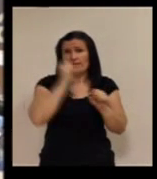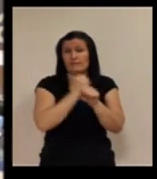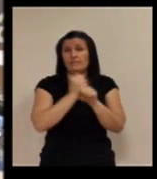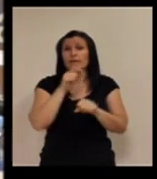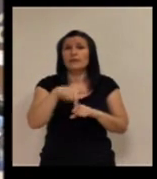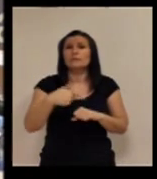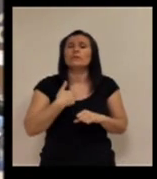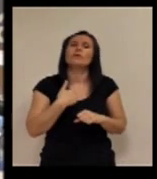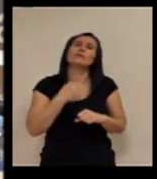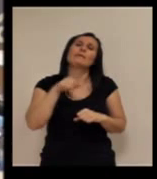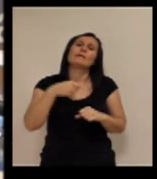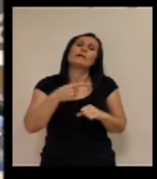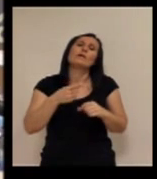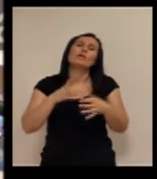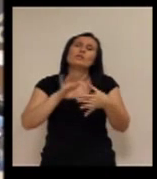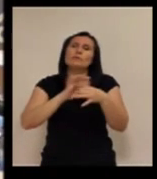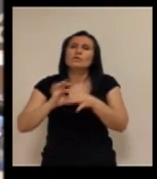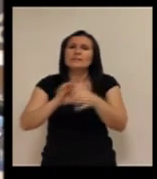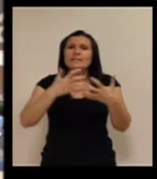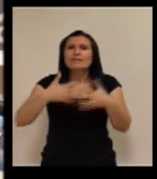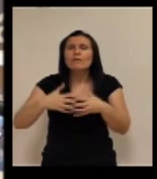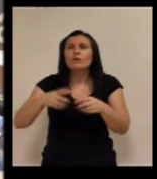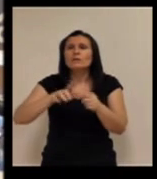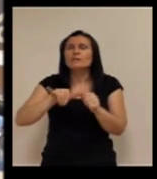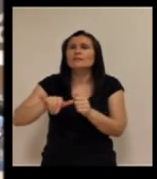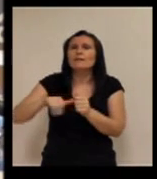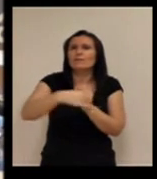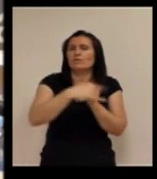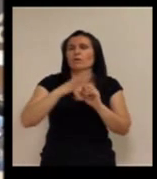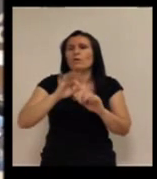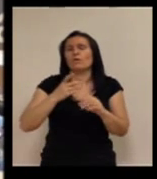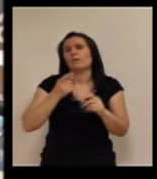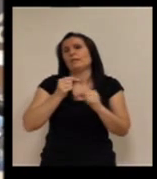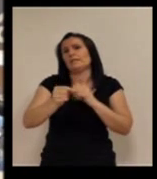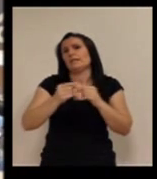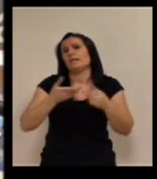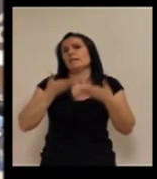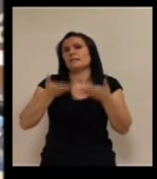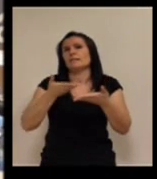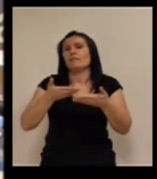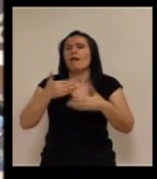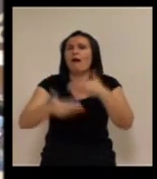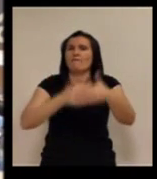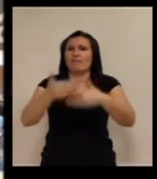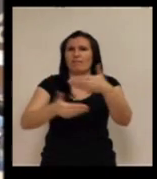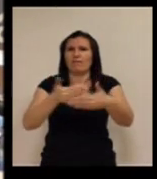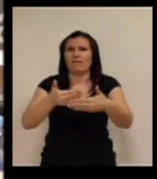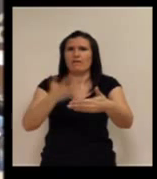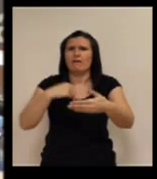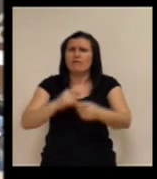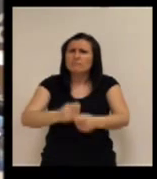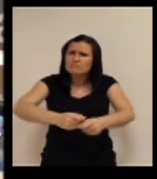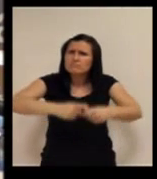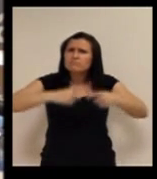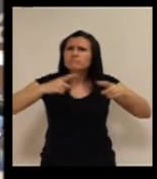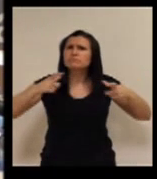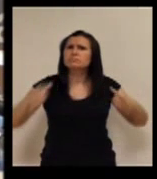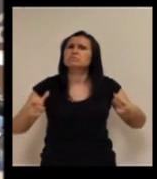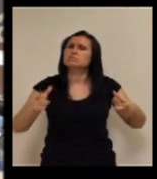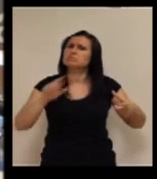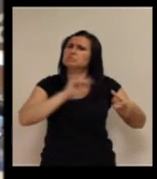de dispositivos periféricos o de teleasistencia avanzada, si queremos llamarlo, que ha crecido de manera tremenda,